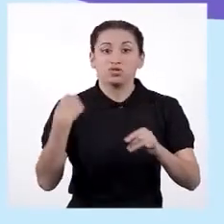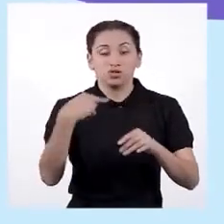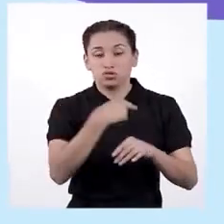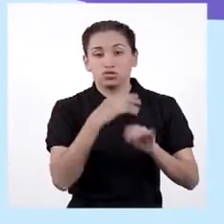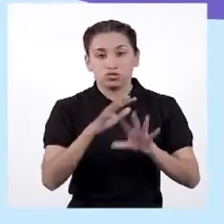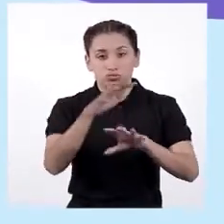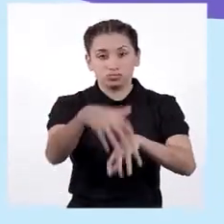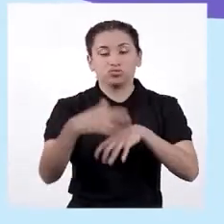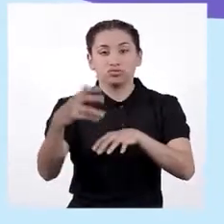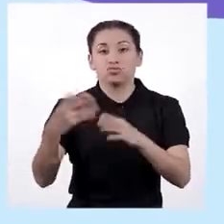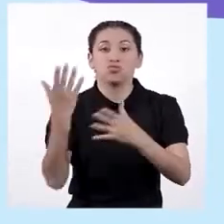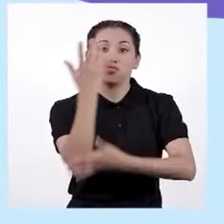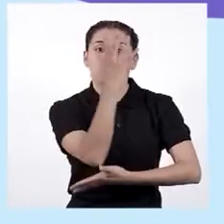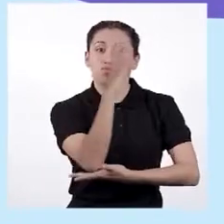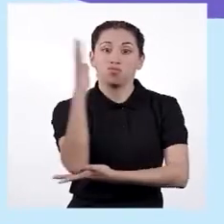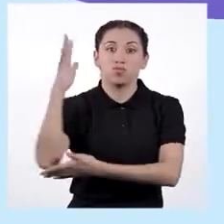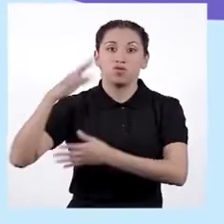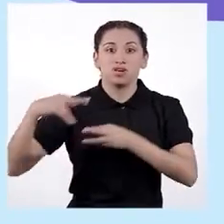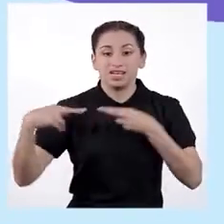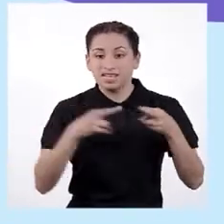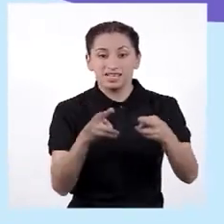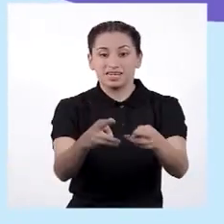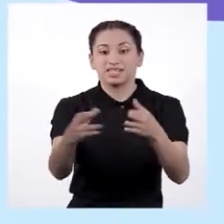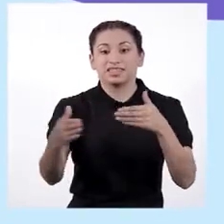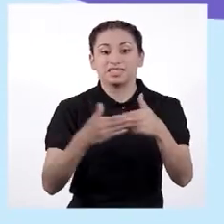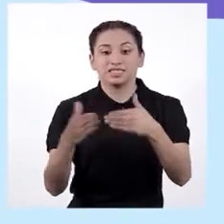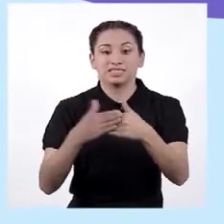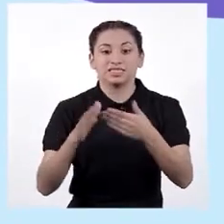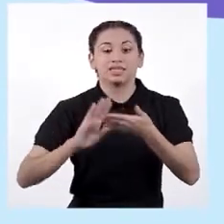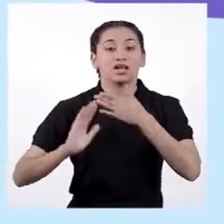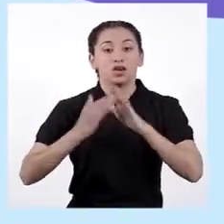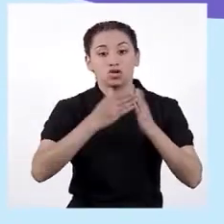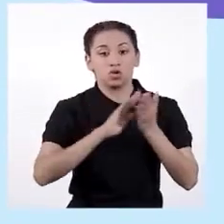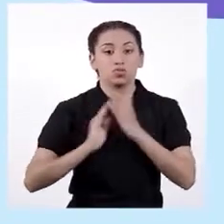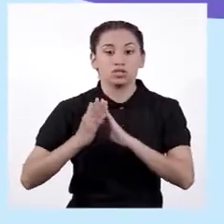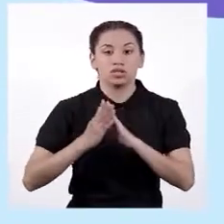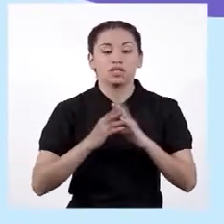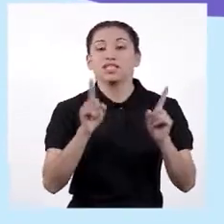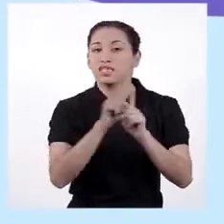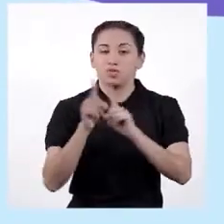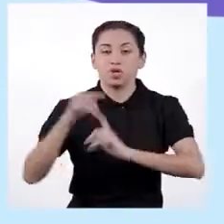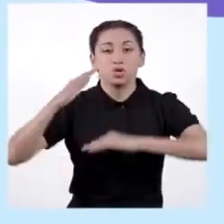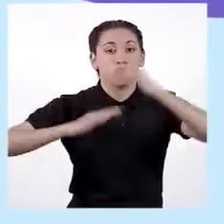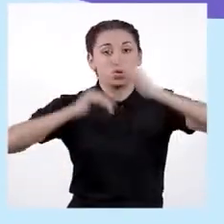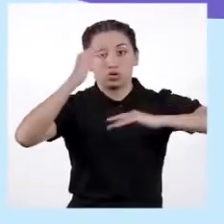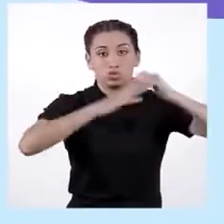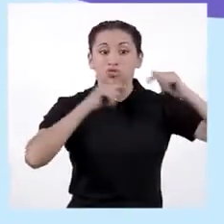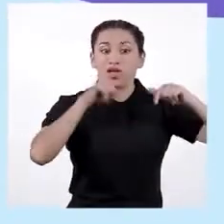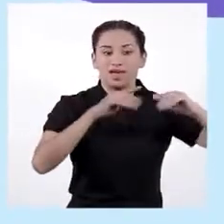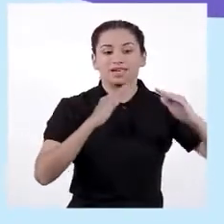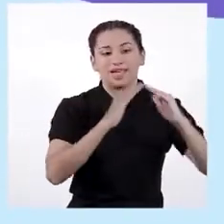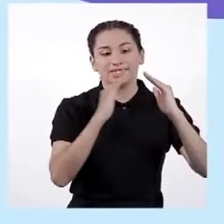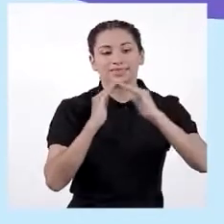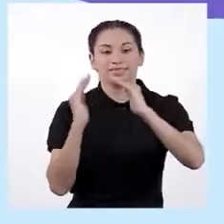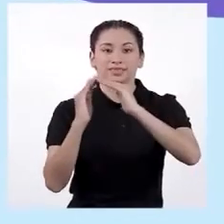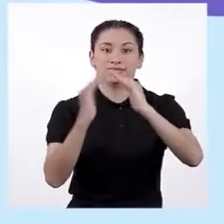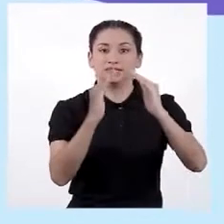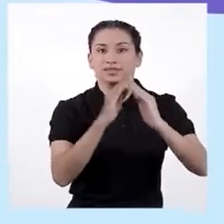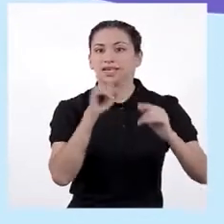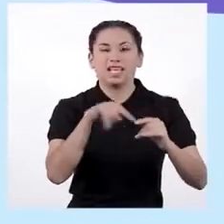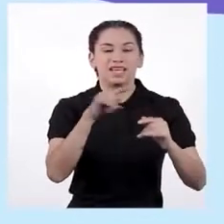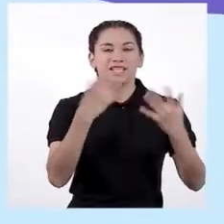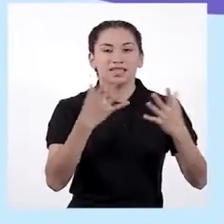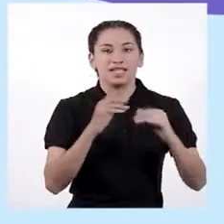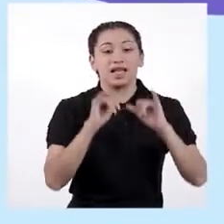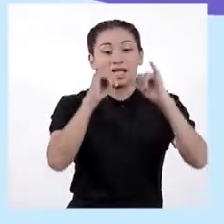chacras al interior de los bosques, quebradas y ríos de nuestras comunidades. Y construimos casas ahí, lo que